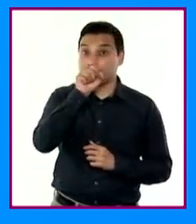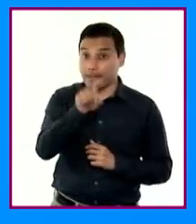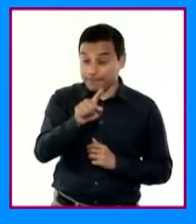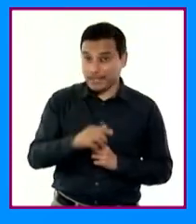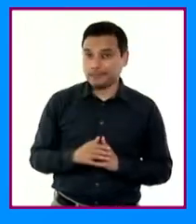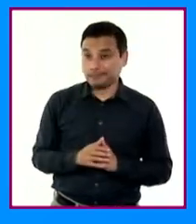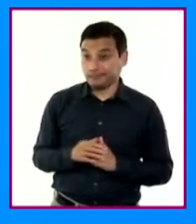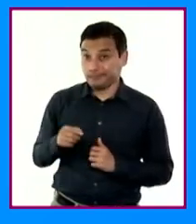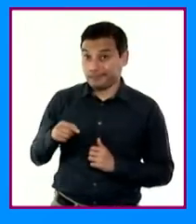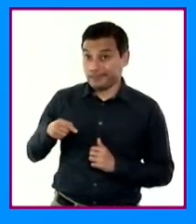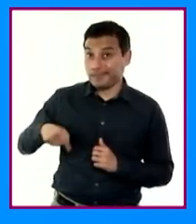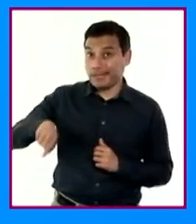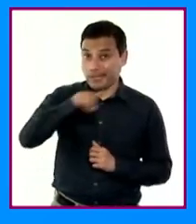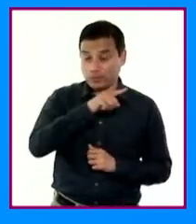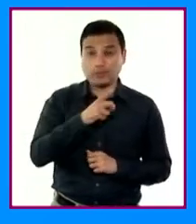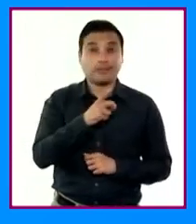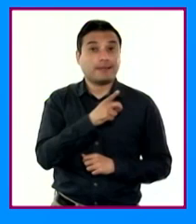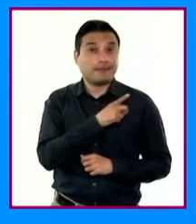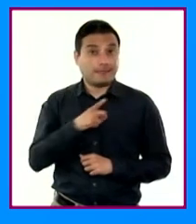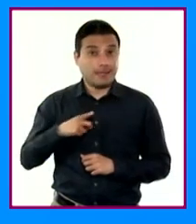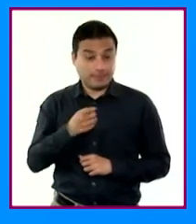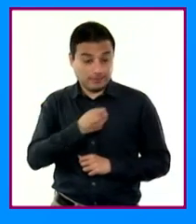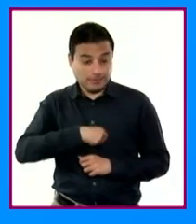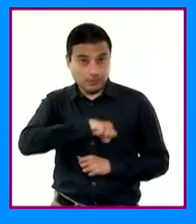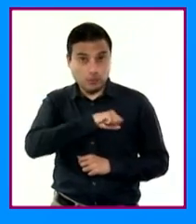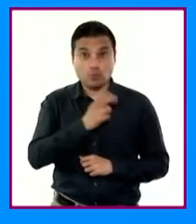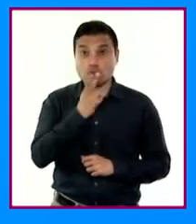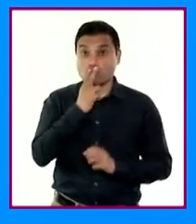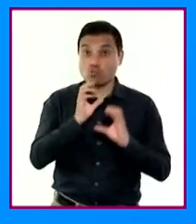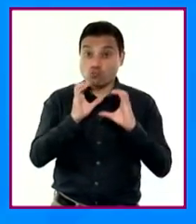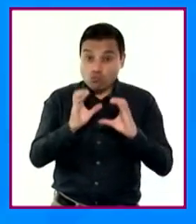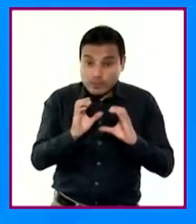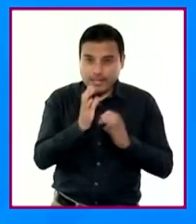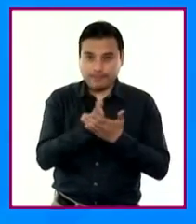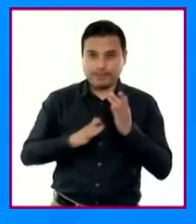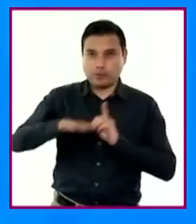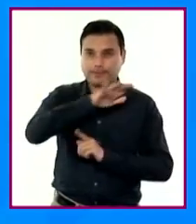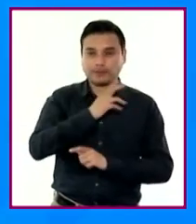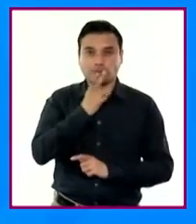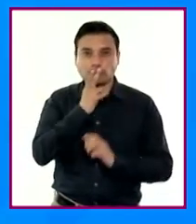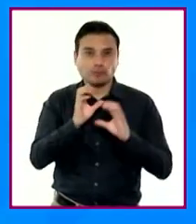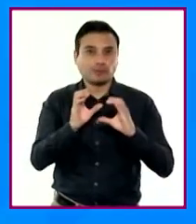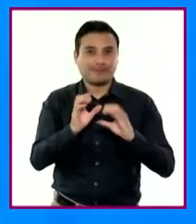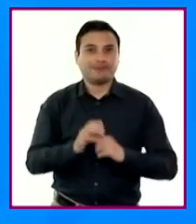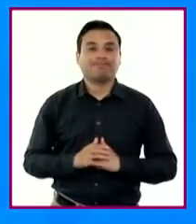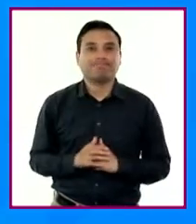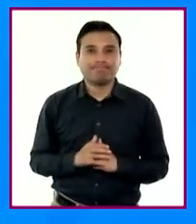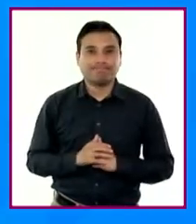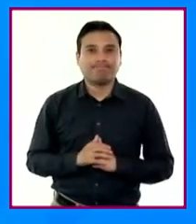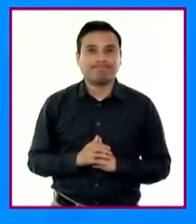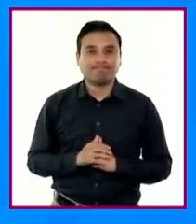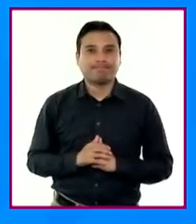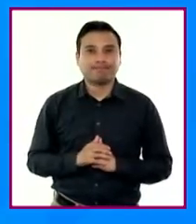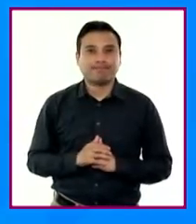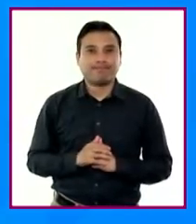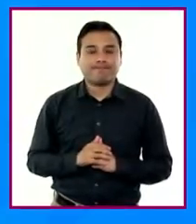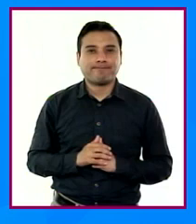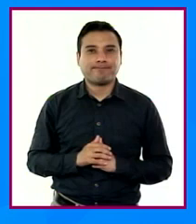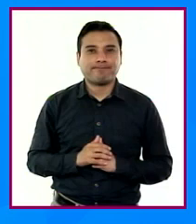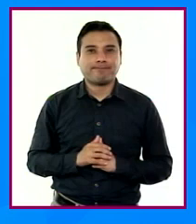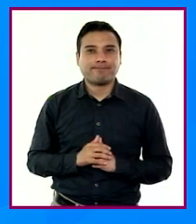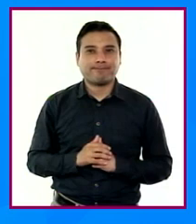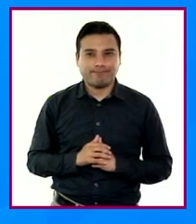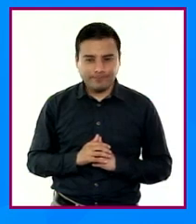relacionados con el cuidado de la salud y del medio ambiente. El estudio de fenómenos y procesos